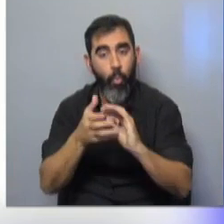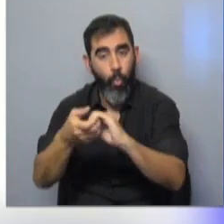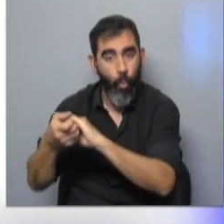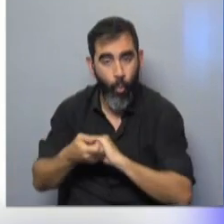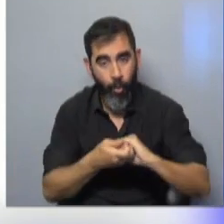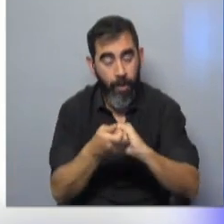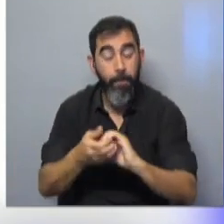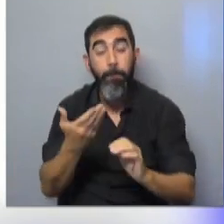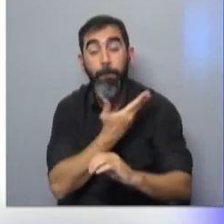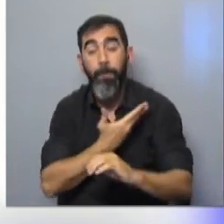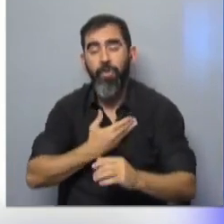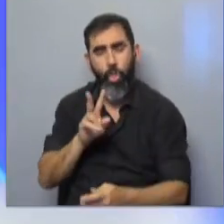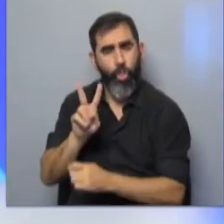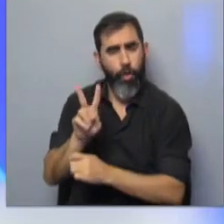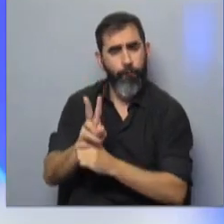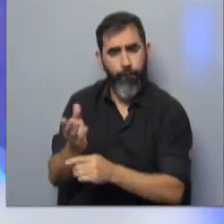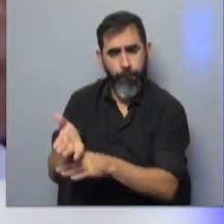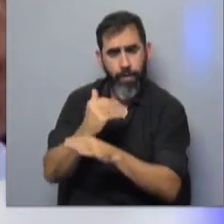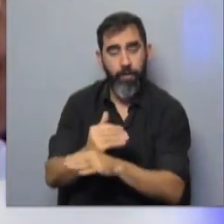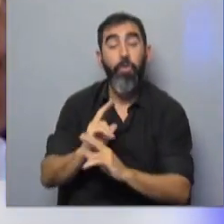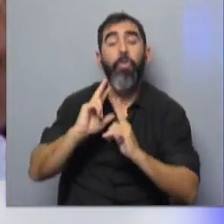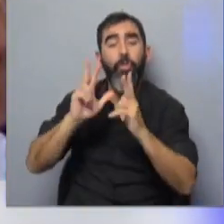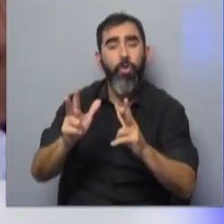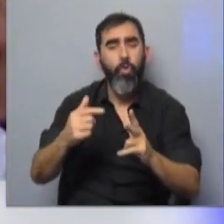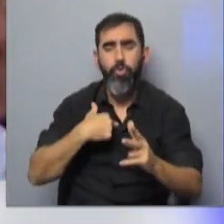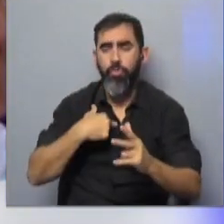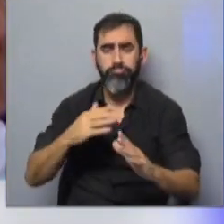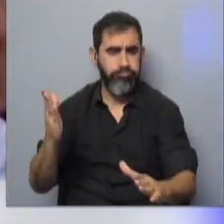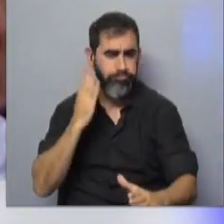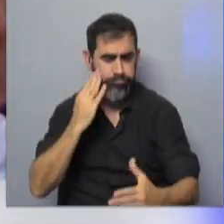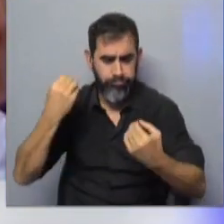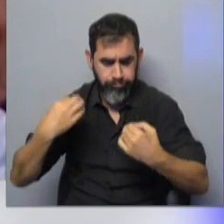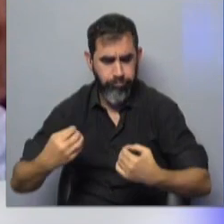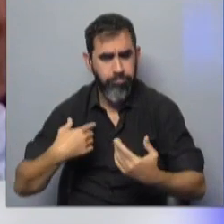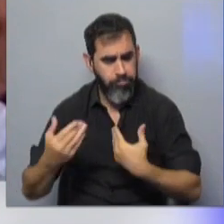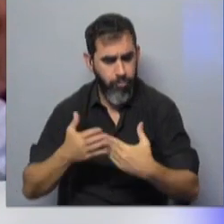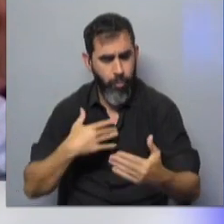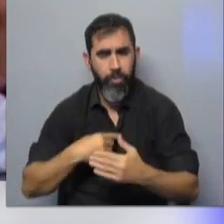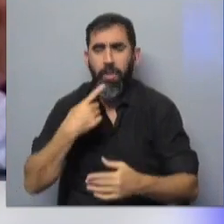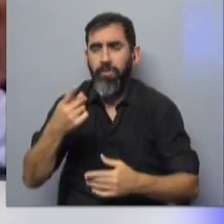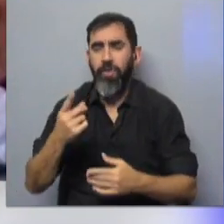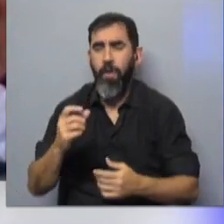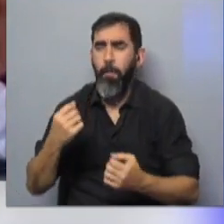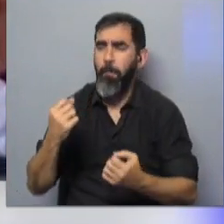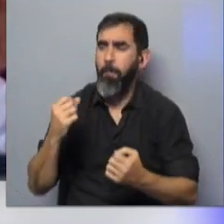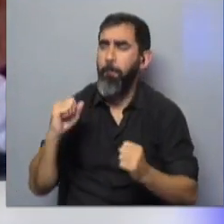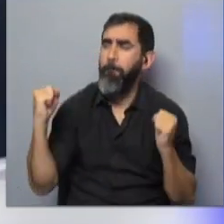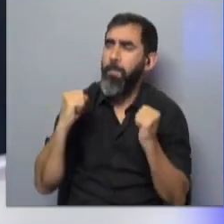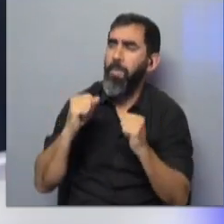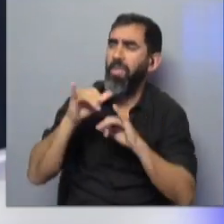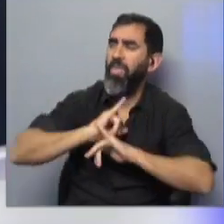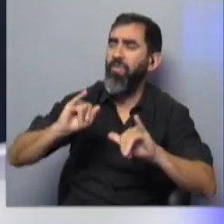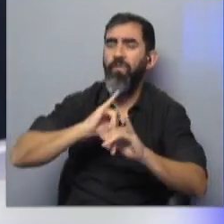su momento, el presidente defendió a su ministro y llegó a decir que ponía la cara en el fuego por él, acusando de cobardes a quienes